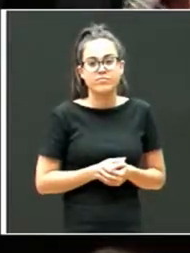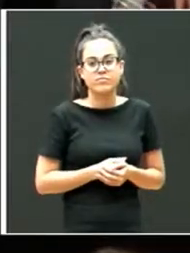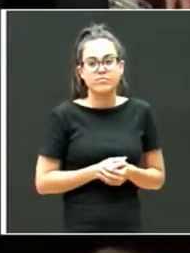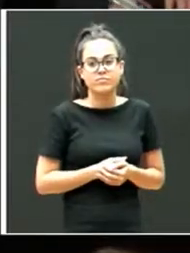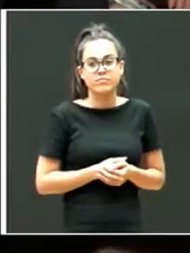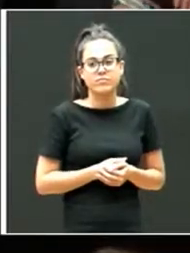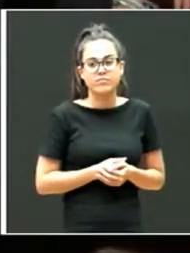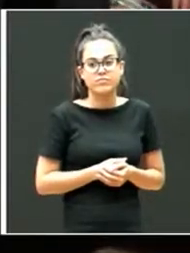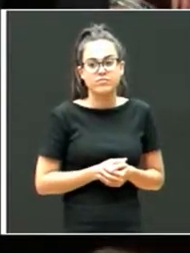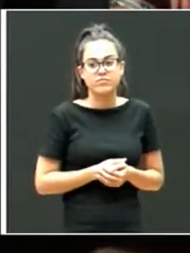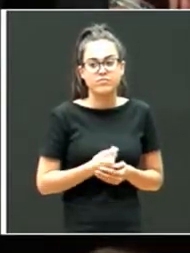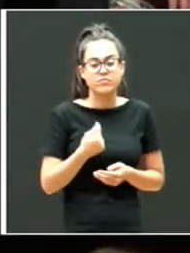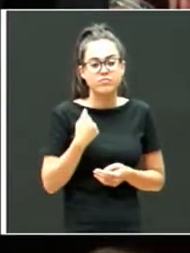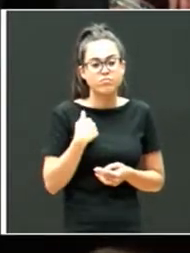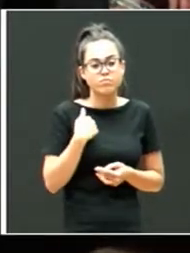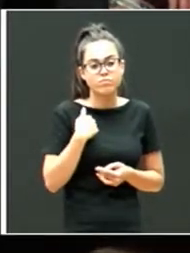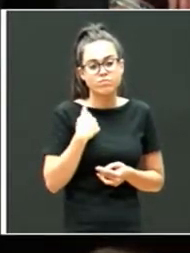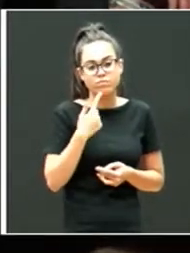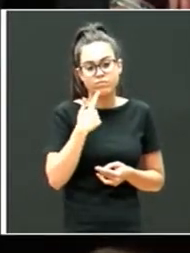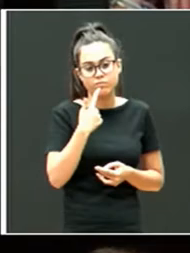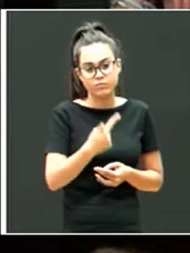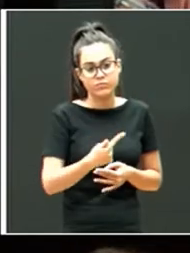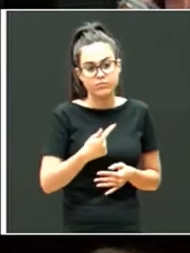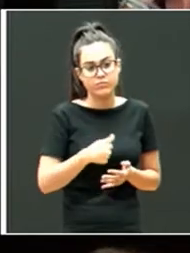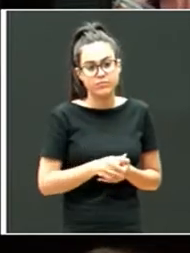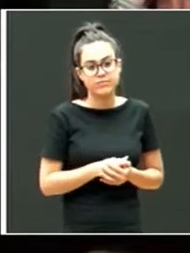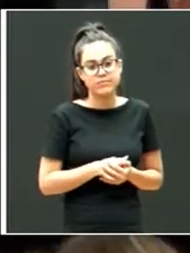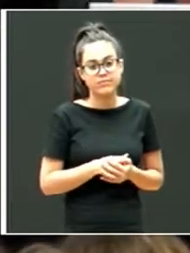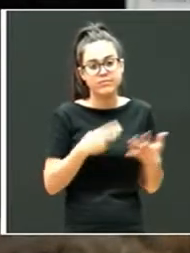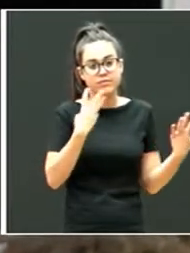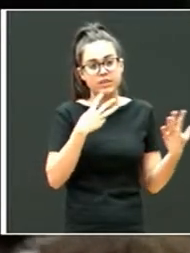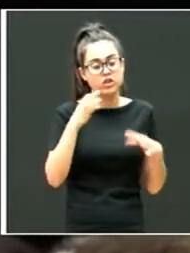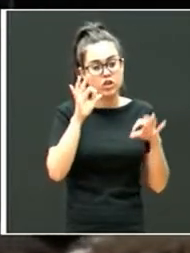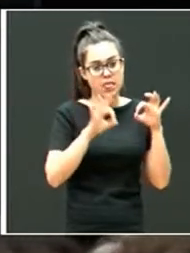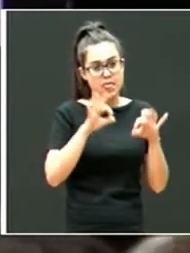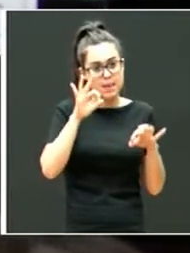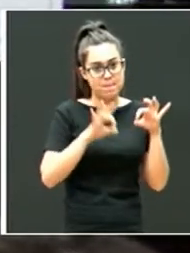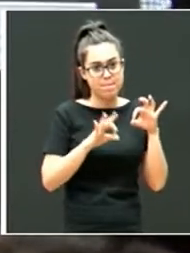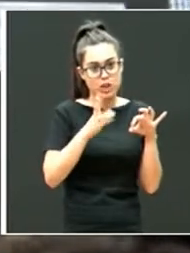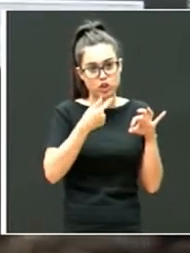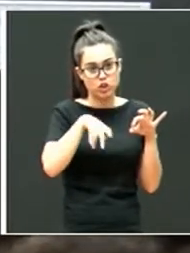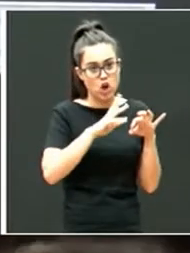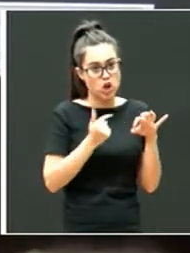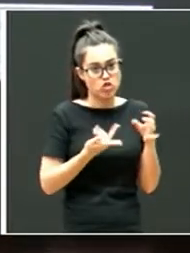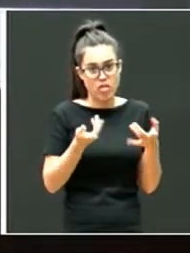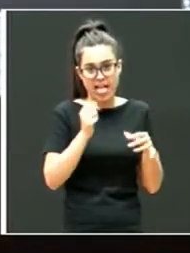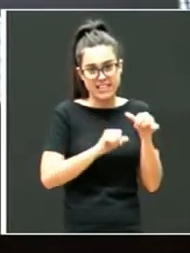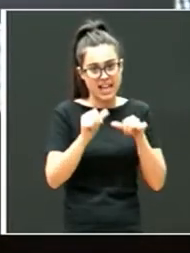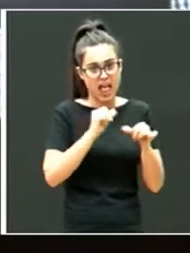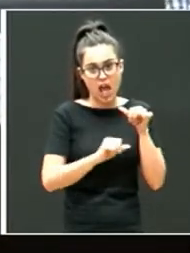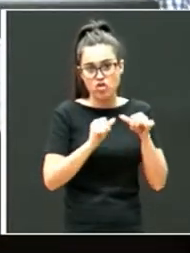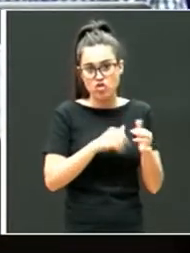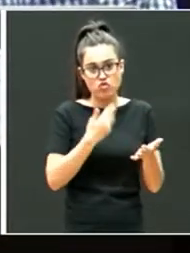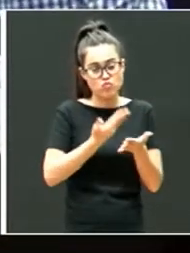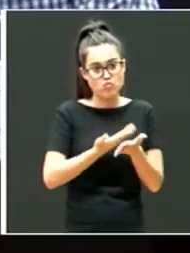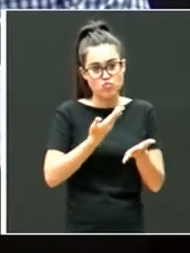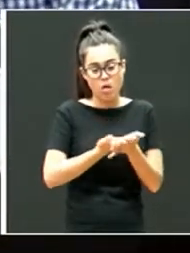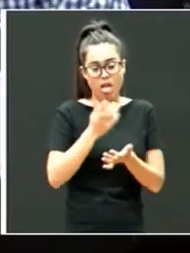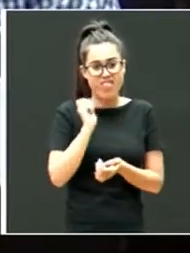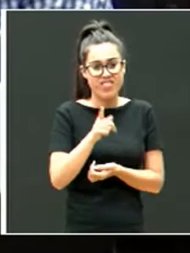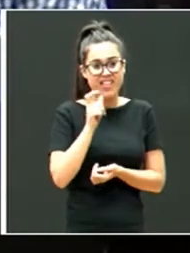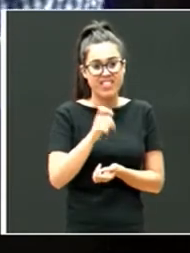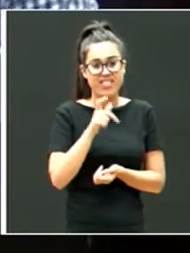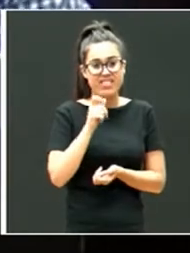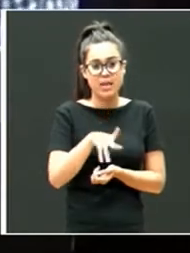Yo os voy a decir que más del 80% de las consultas que tenemos en la asociación nos vienen dadas por los problemas que